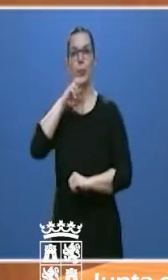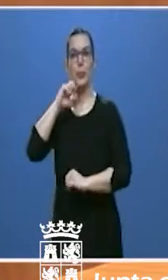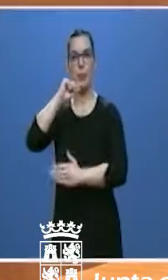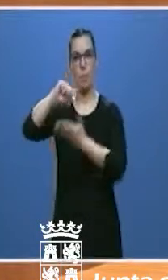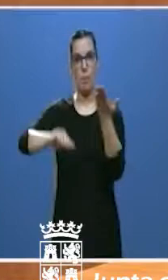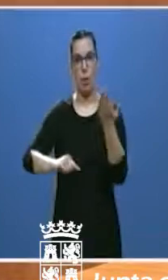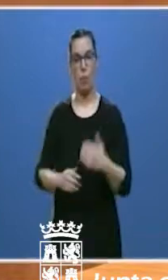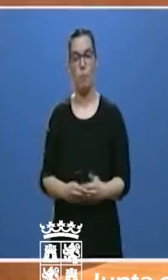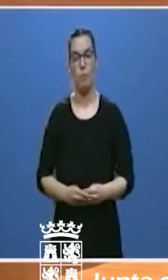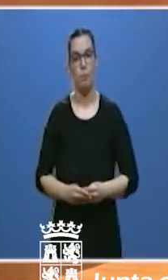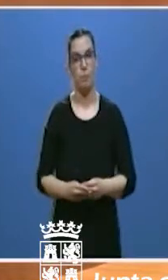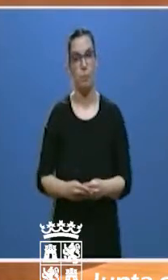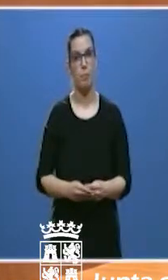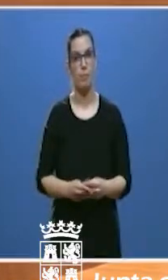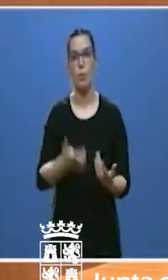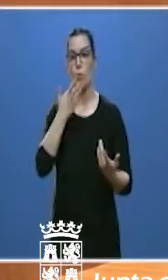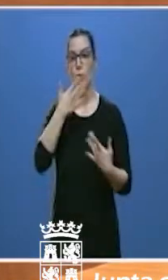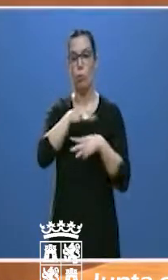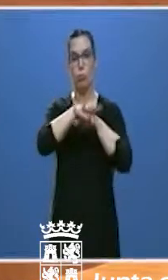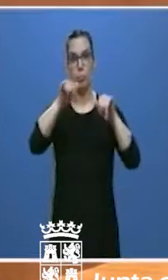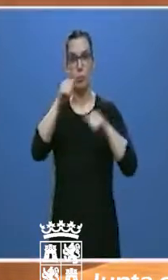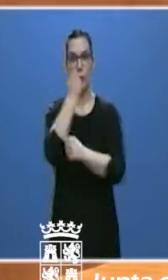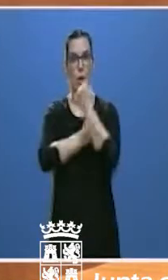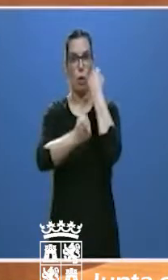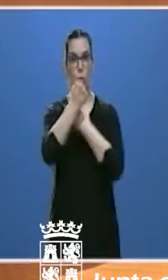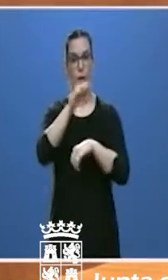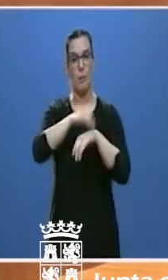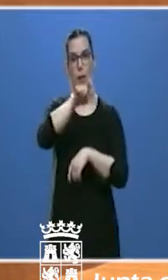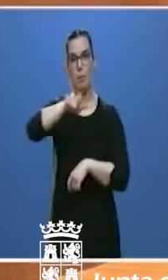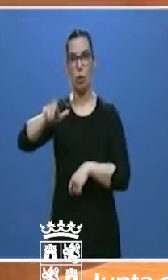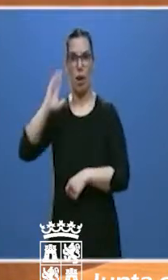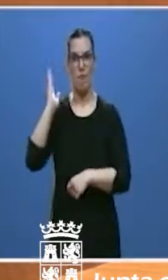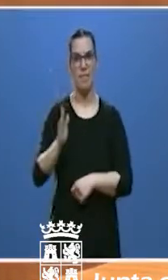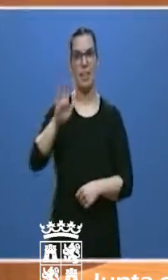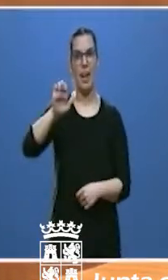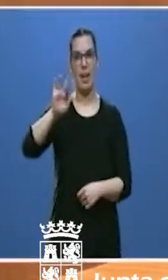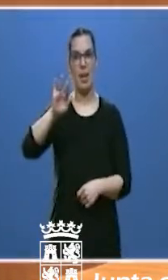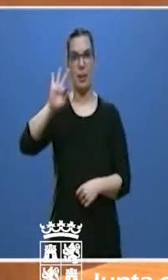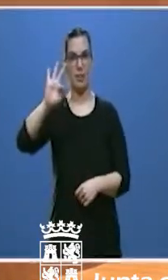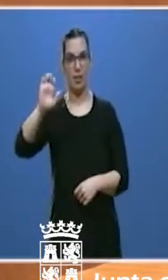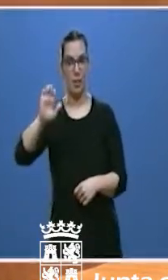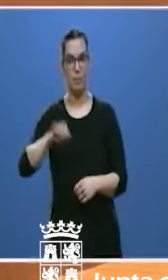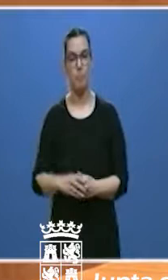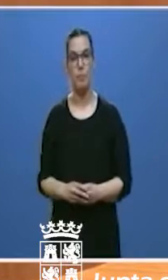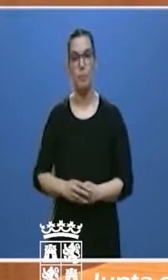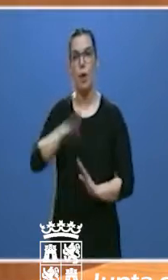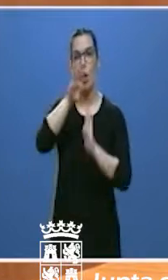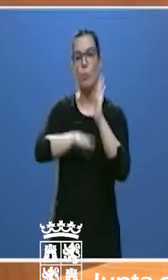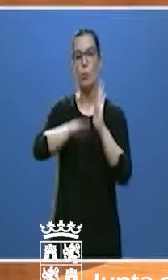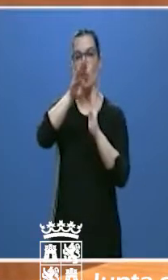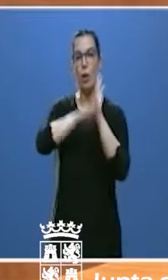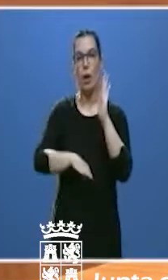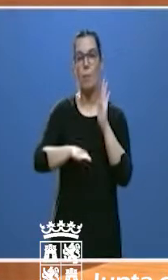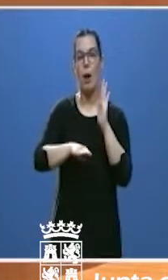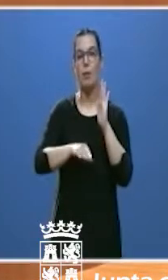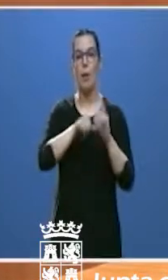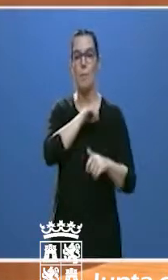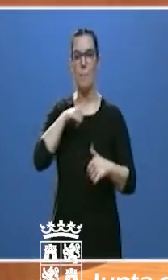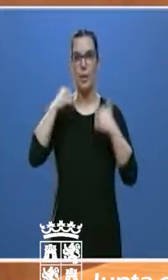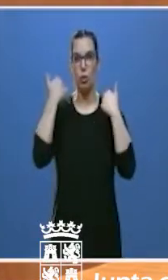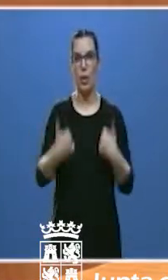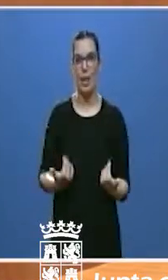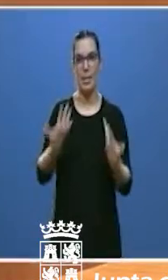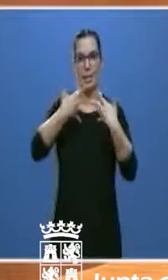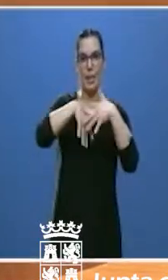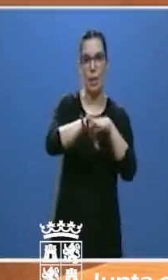Con una compensación económica para los afectados por ERTE. Con el programa personal de integración y empleo que